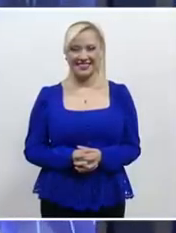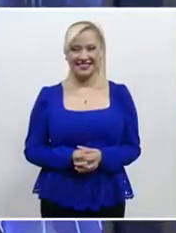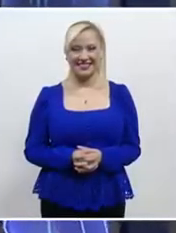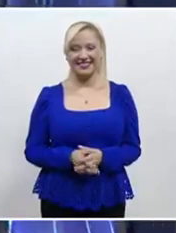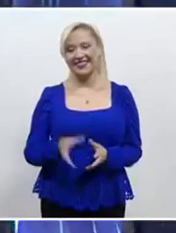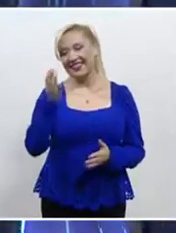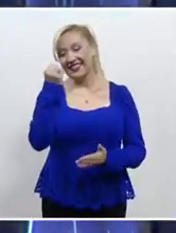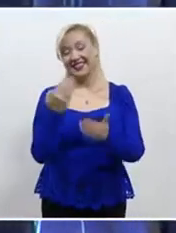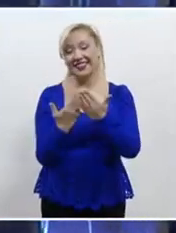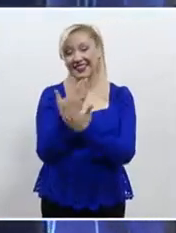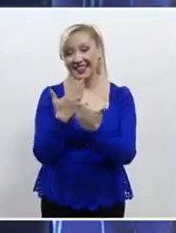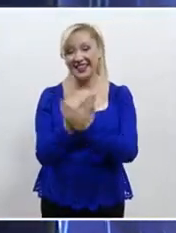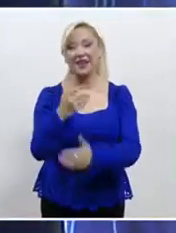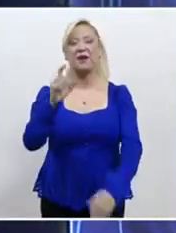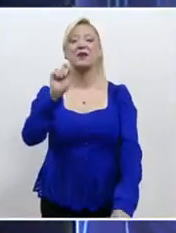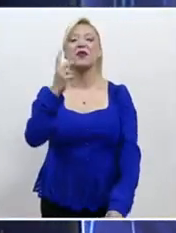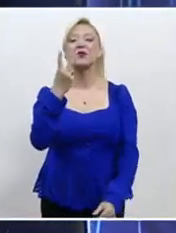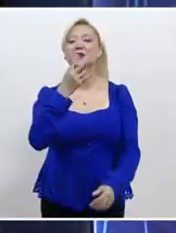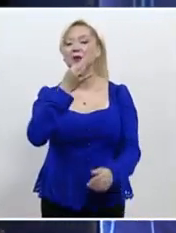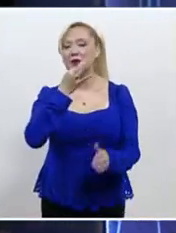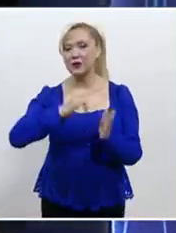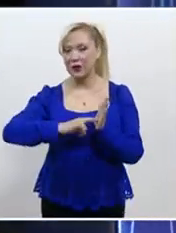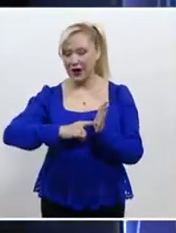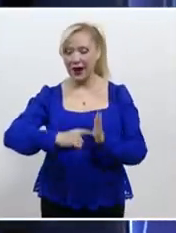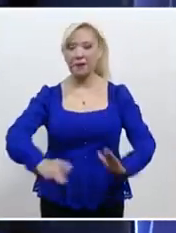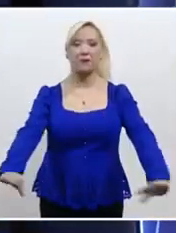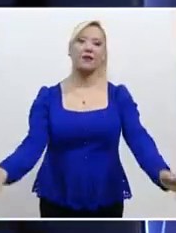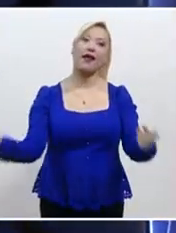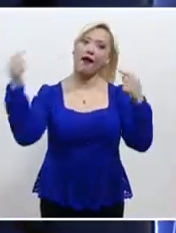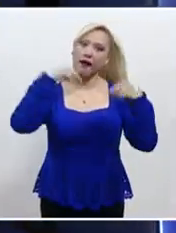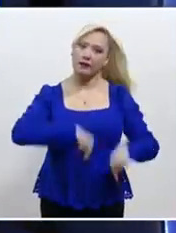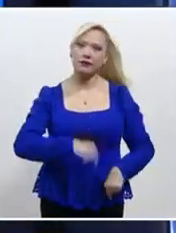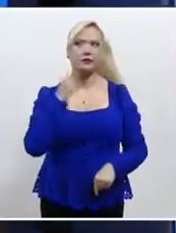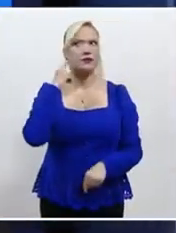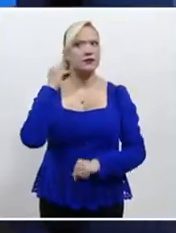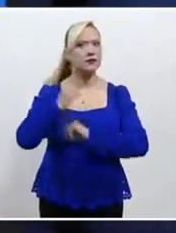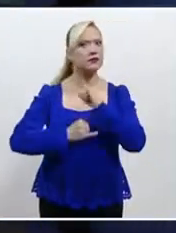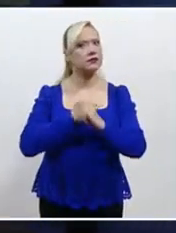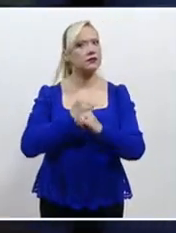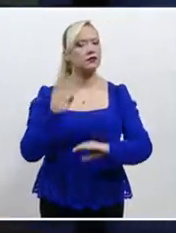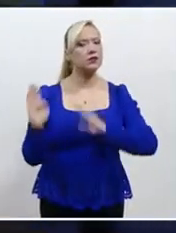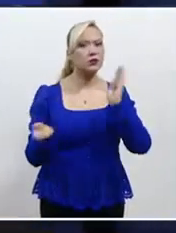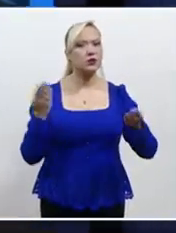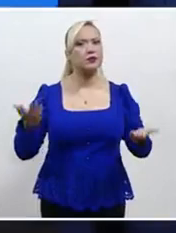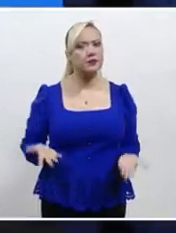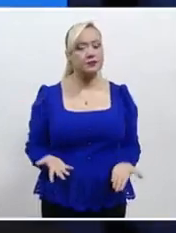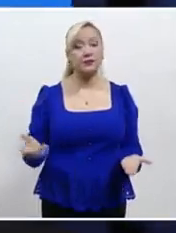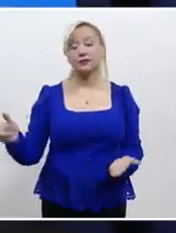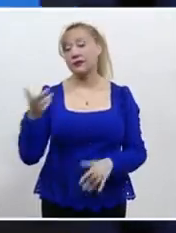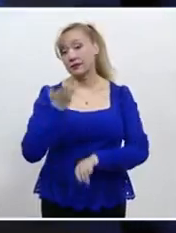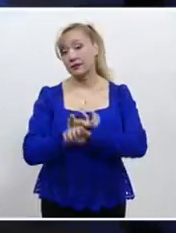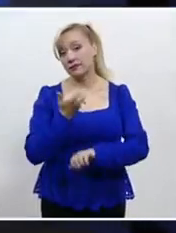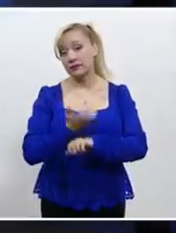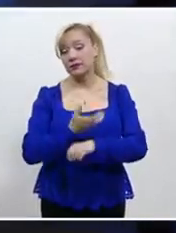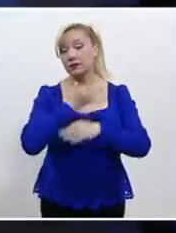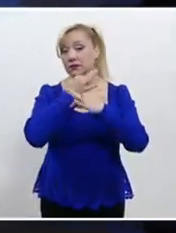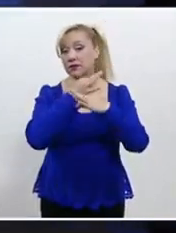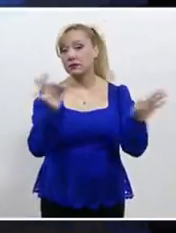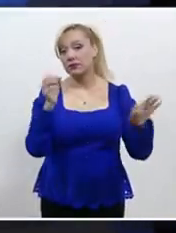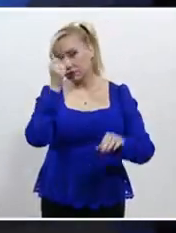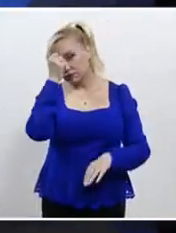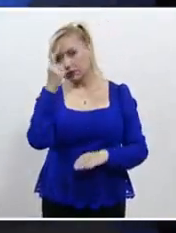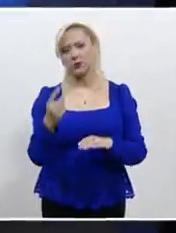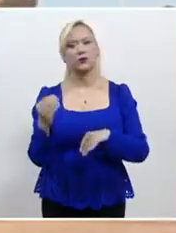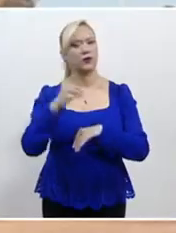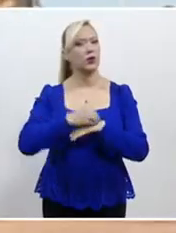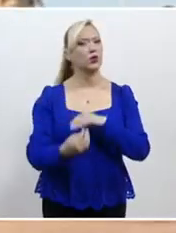Nueve de la mañana con 22 minutos, estamos de regreso con la información internacional. El gobierno estadounidense anunció la creación